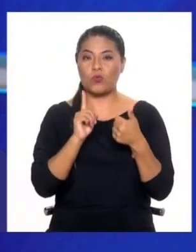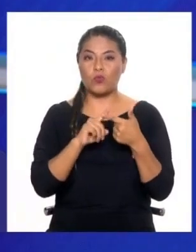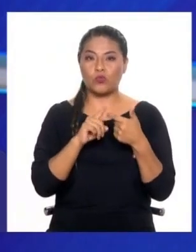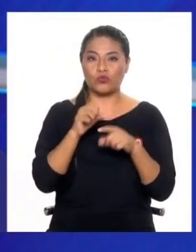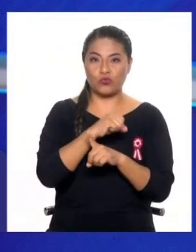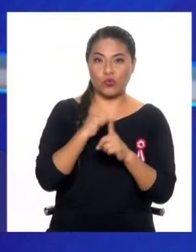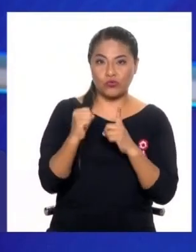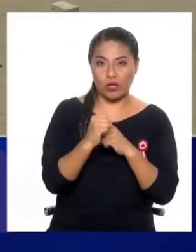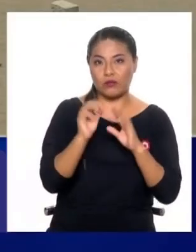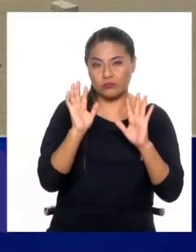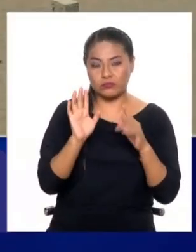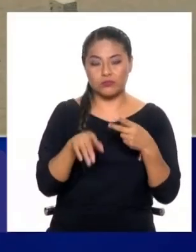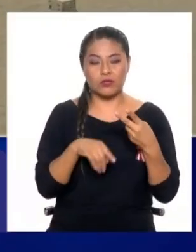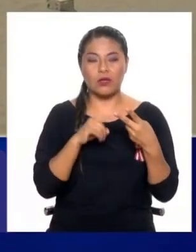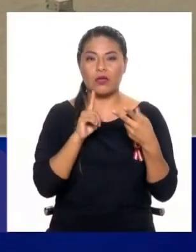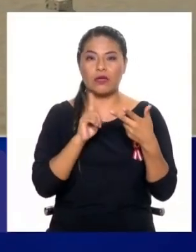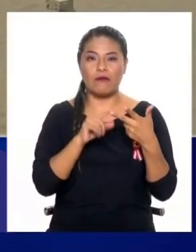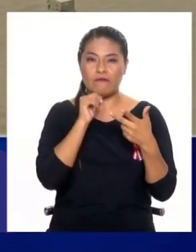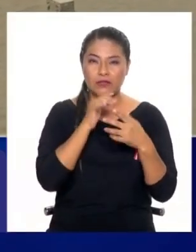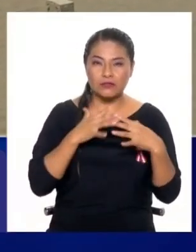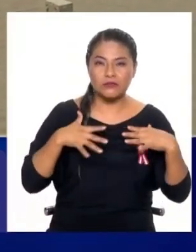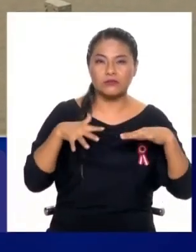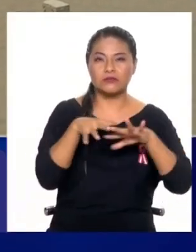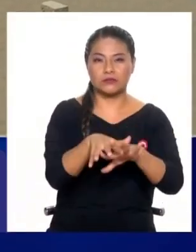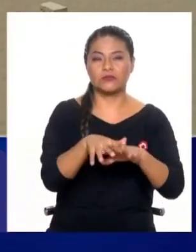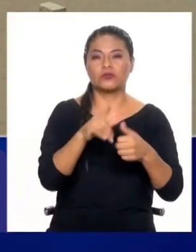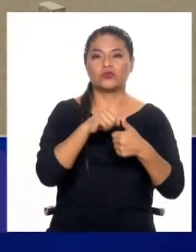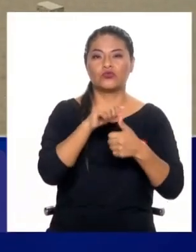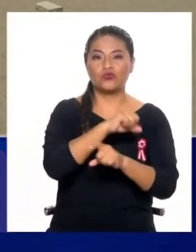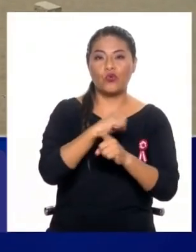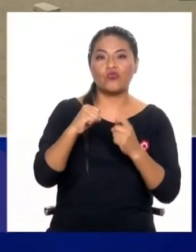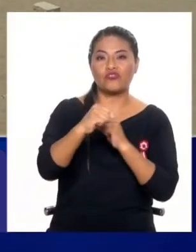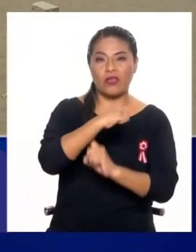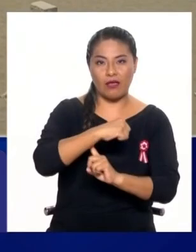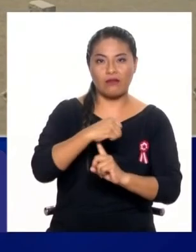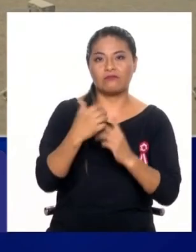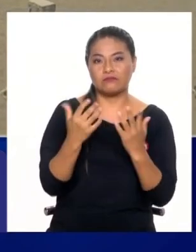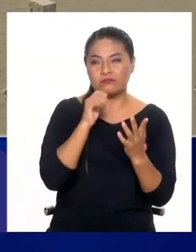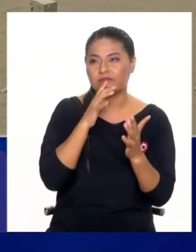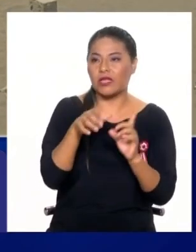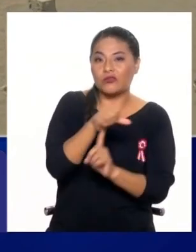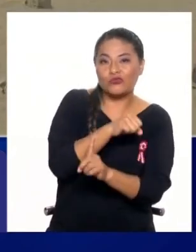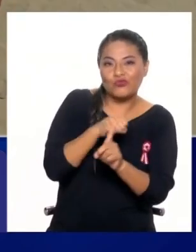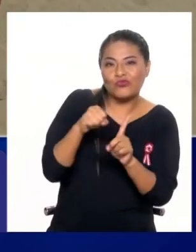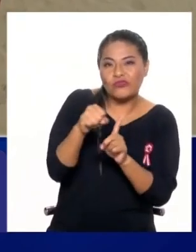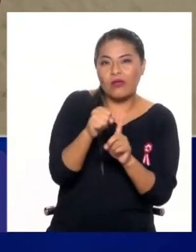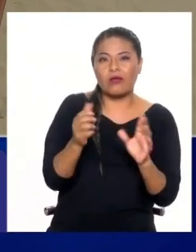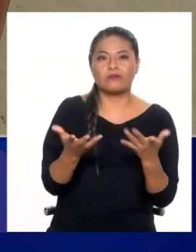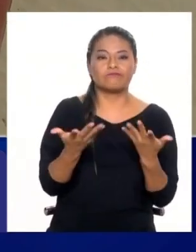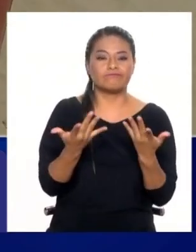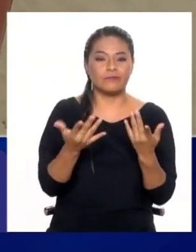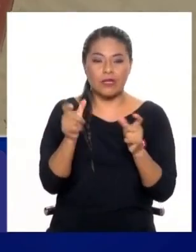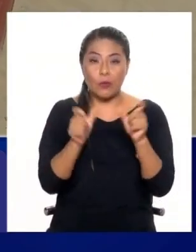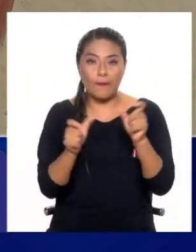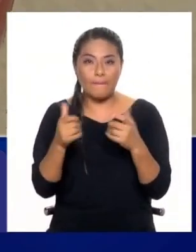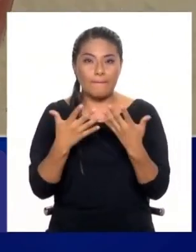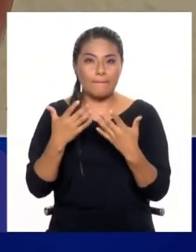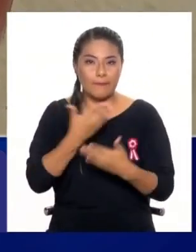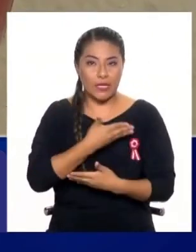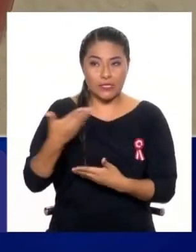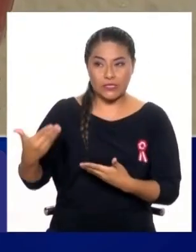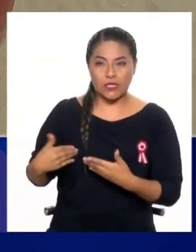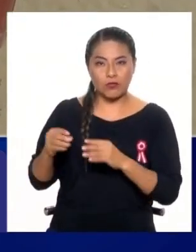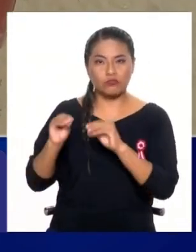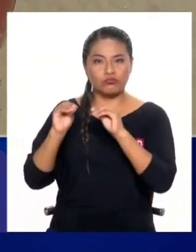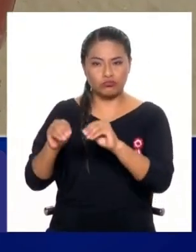abordado de manera integral. Nos hemos enfocado por un tema de capacidad del Estado de poder atender en